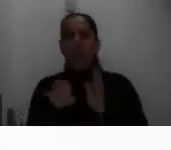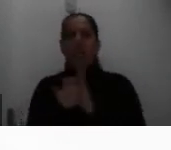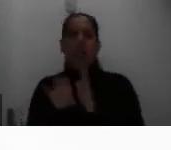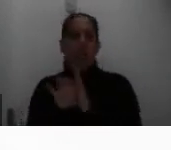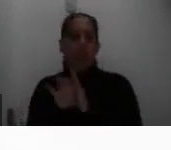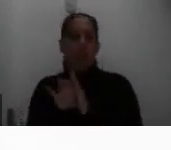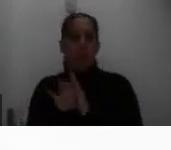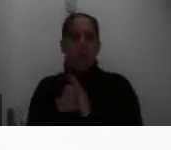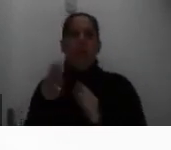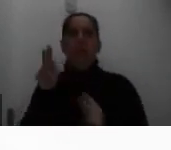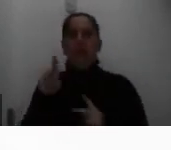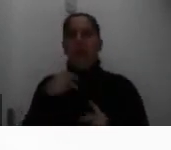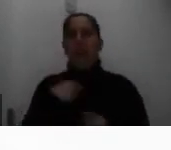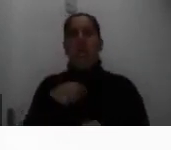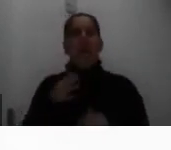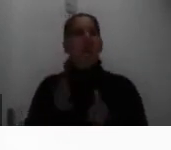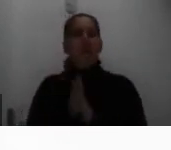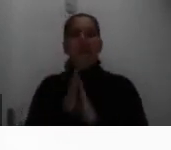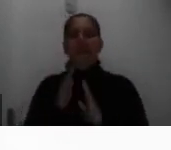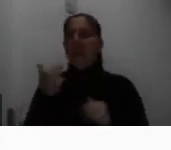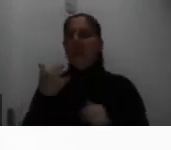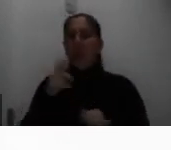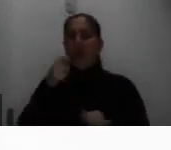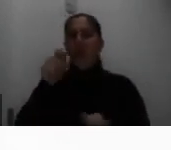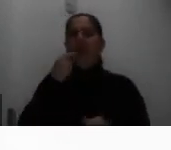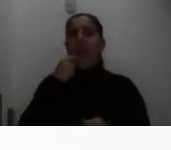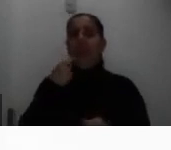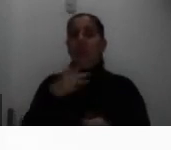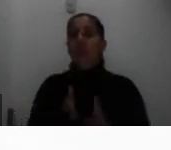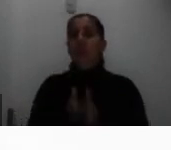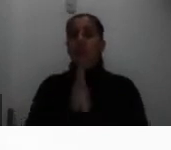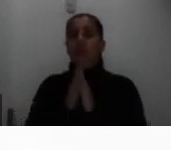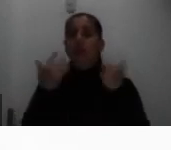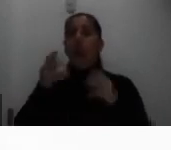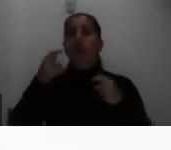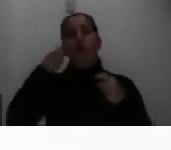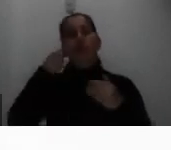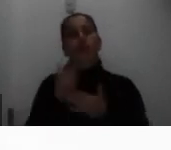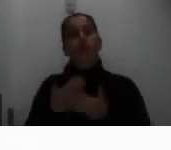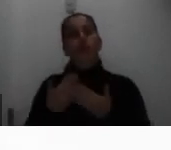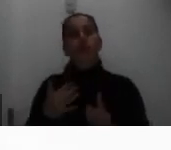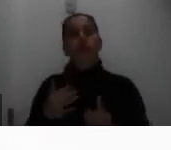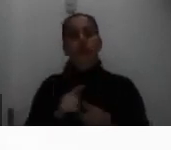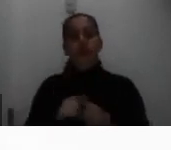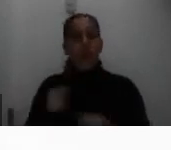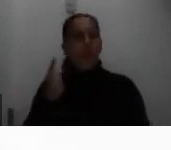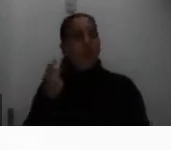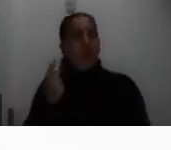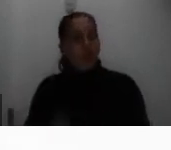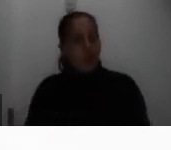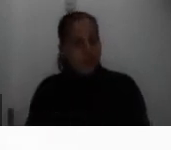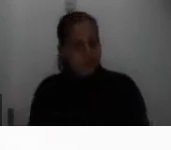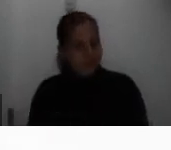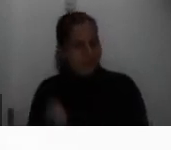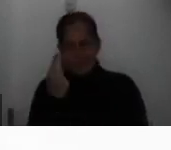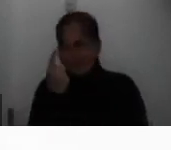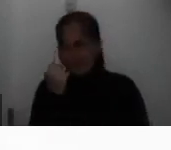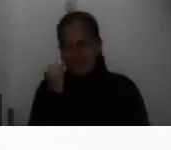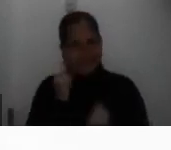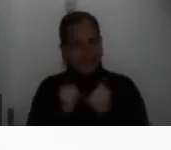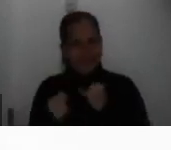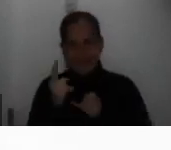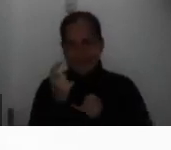persona le dio clic y dice la solicitud ya ha sido confirmada pero ahí no hemos terminado viene una parte muy